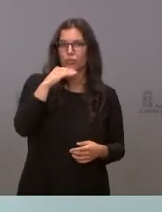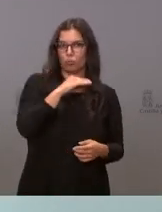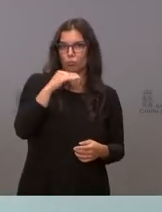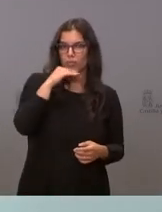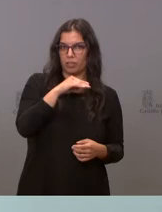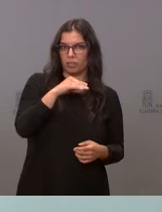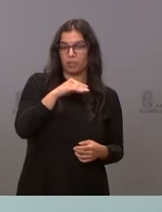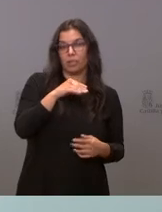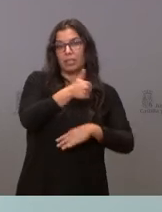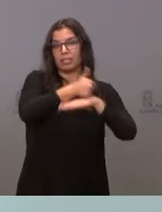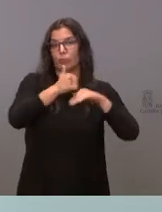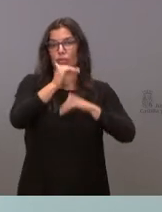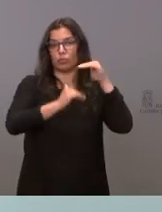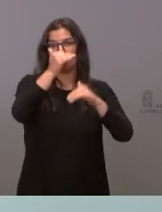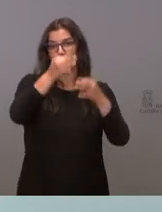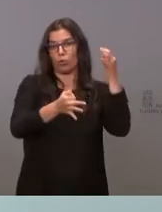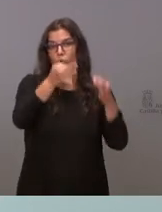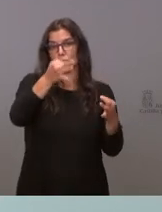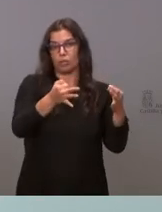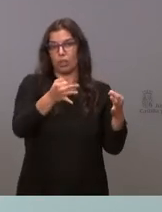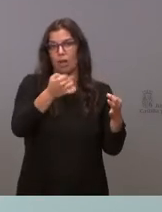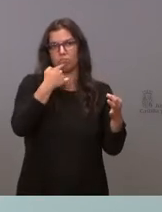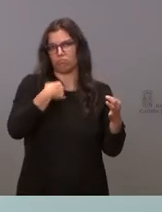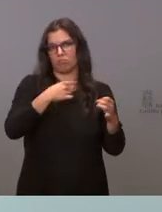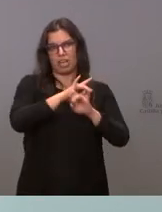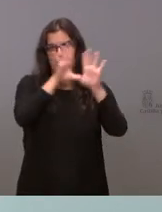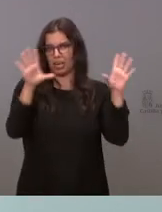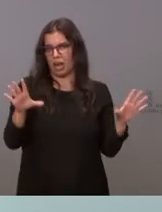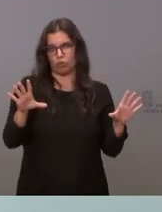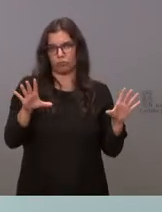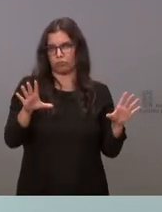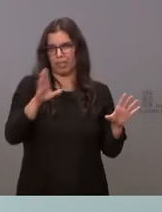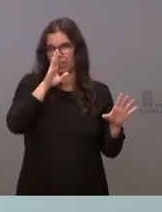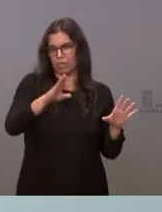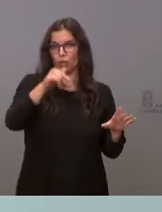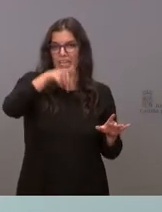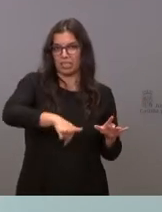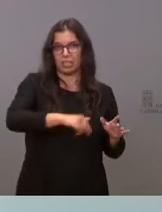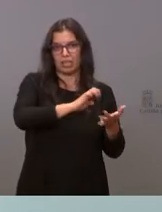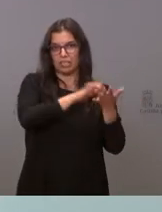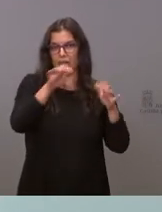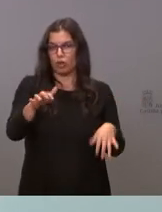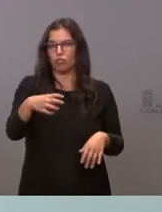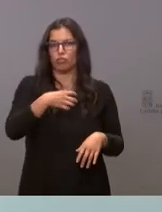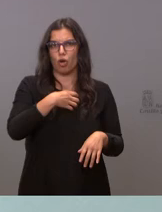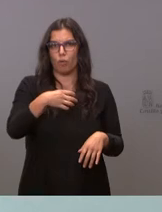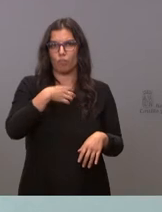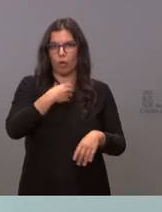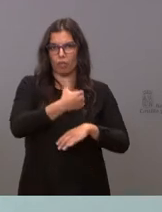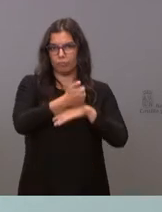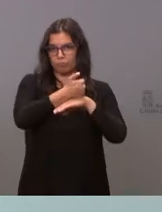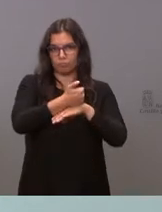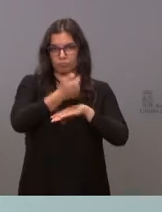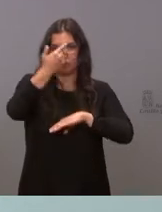Y el TSJ fue claro, taxativo, en Castilla y León no hay posibilidad de toque de queda.